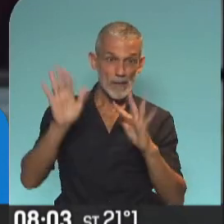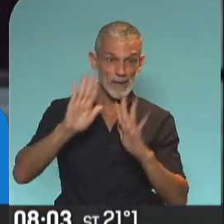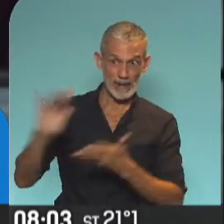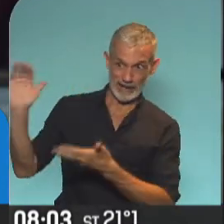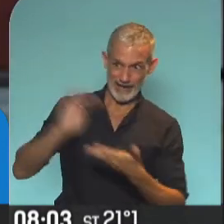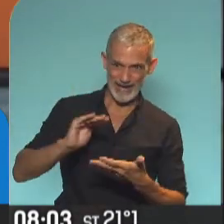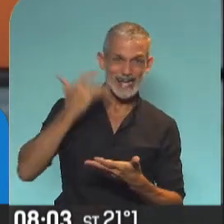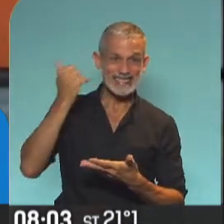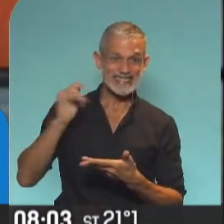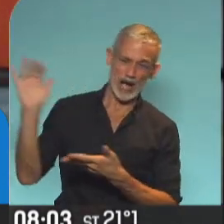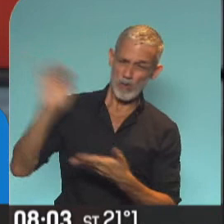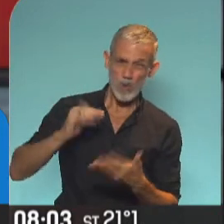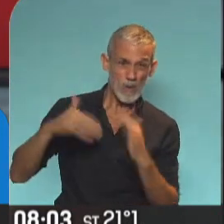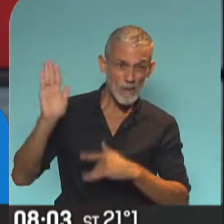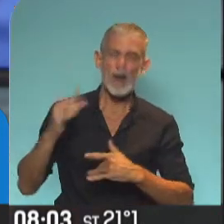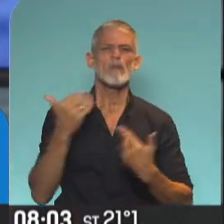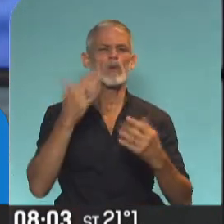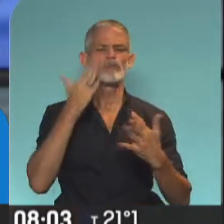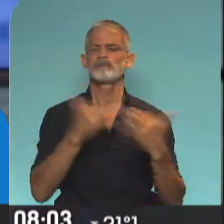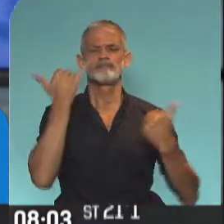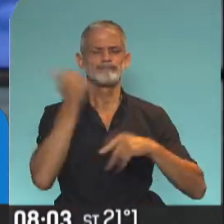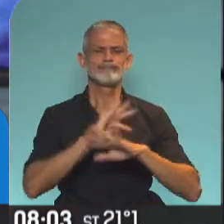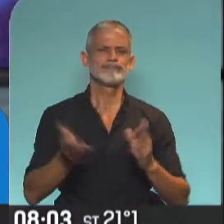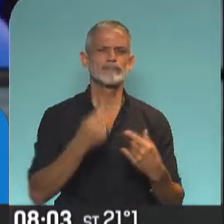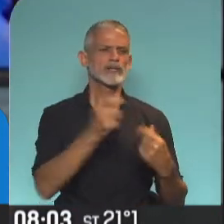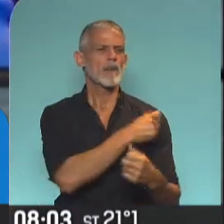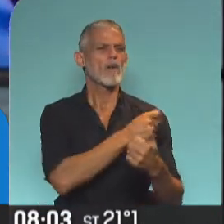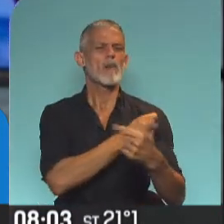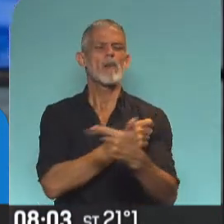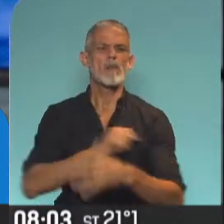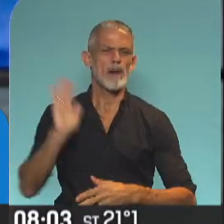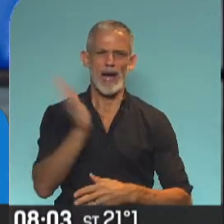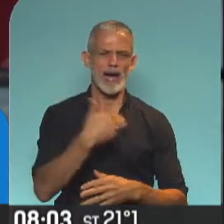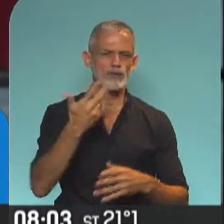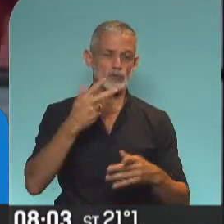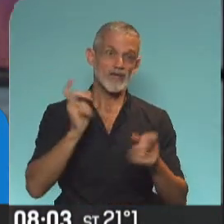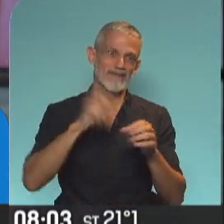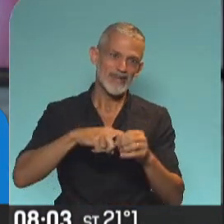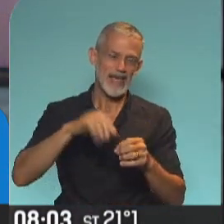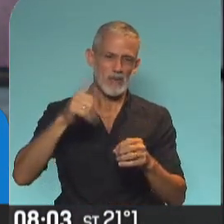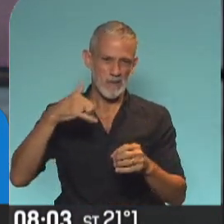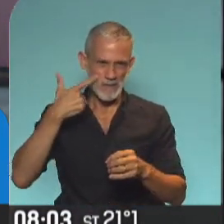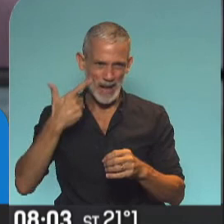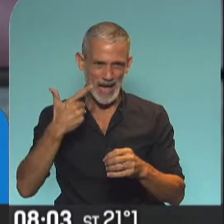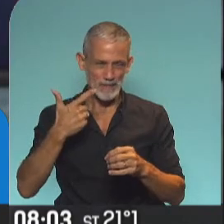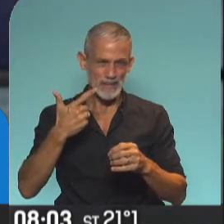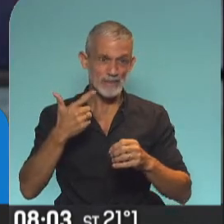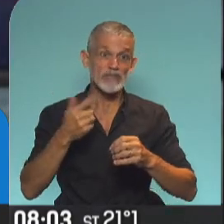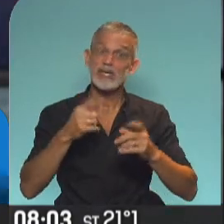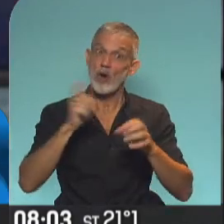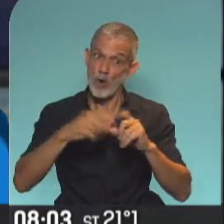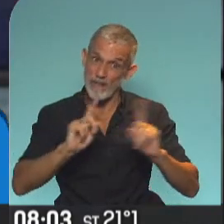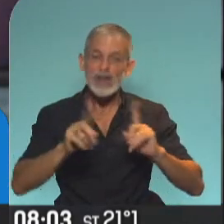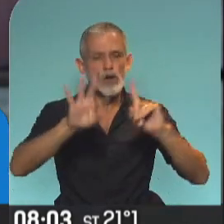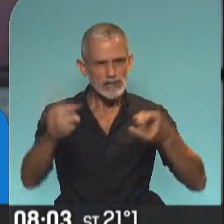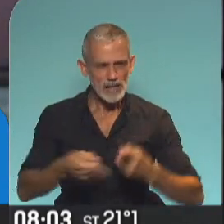las vacunas masivamente podamos rápidamente comenzar a vacunar a todos nuestros afiliados y afiliadas y no afiliados y afiliadas